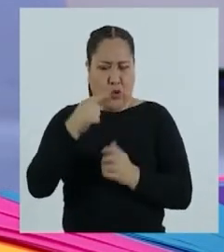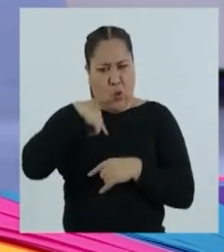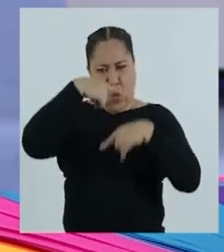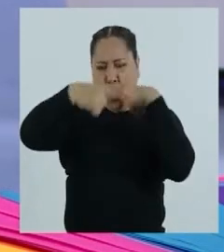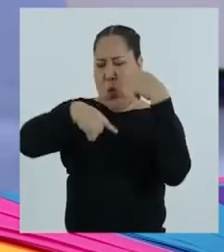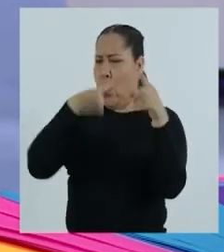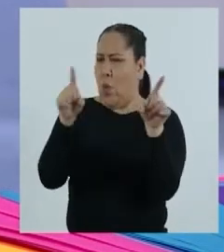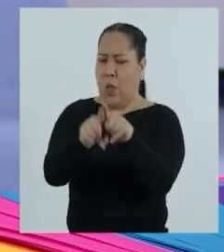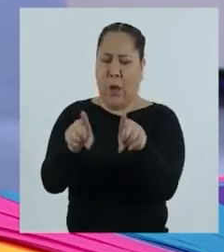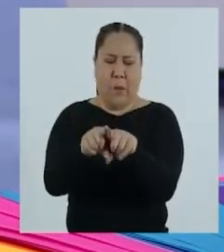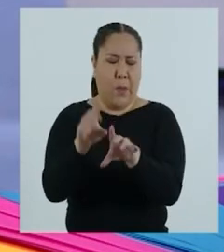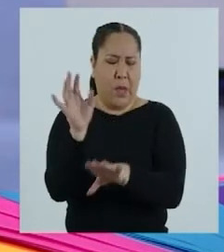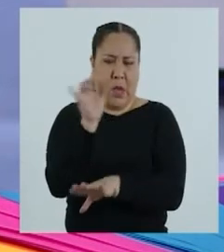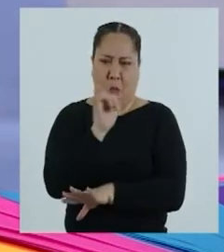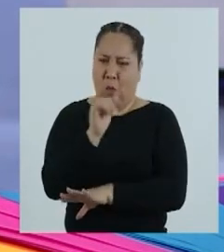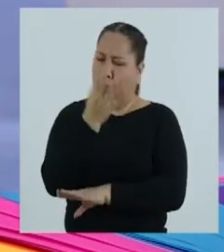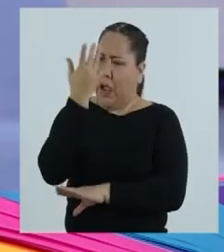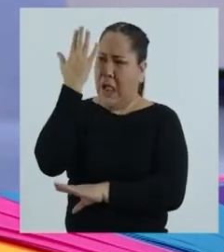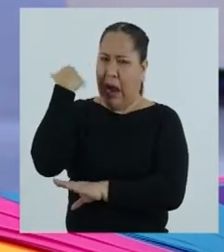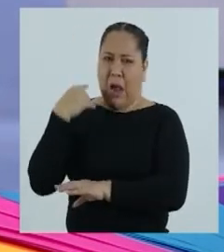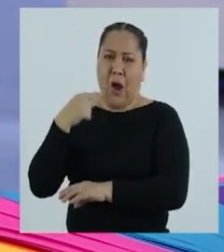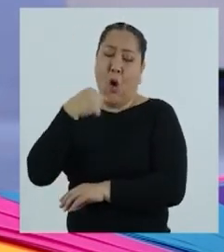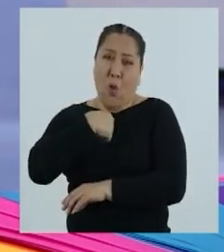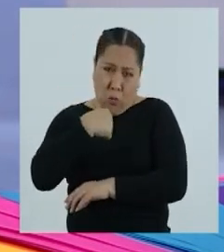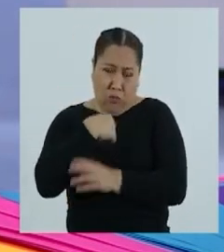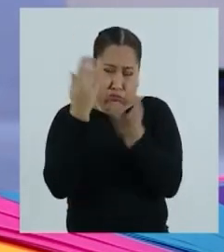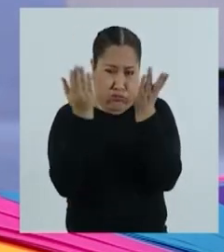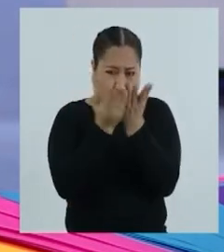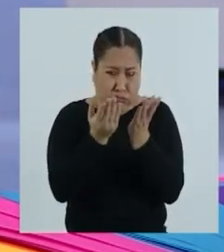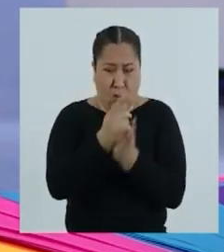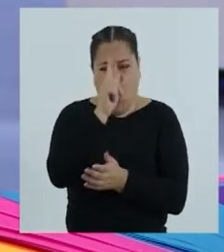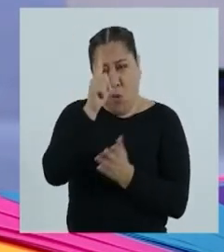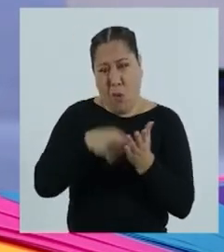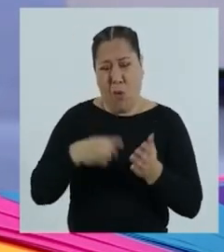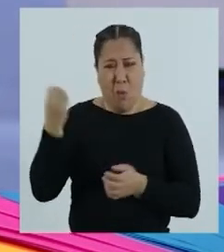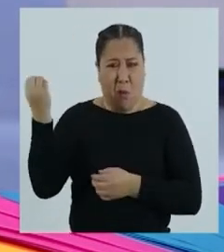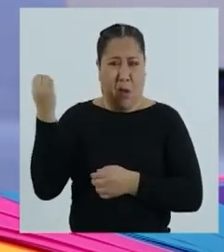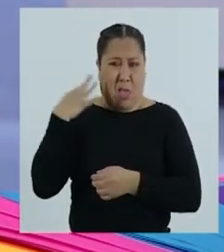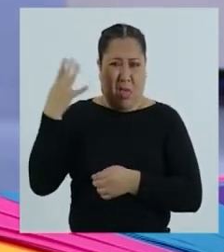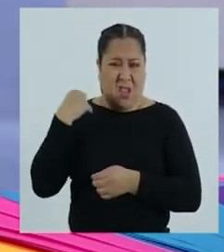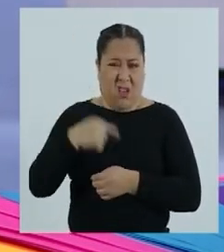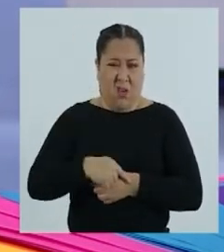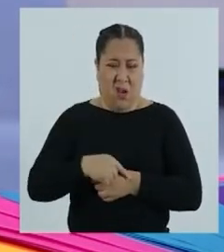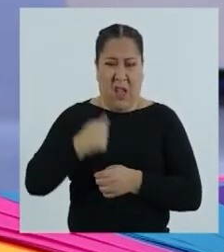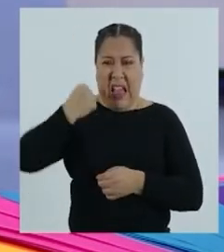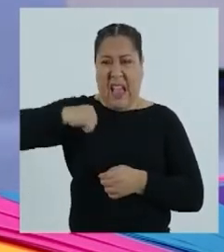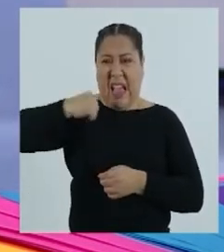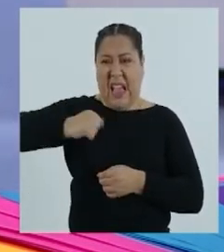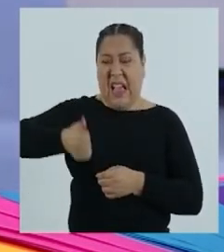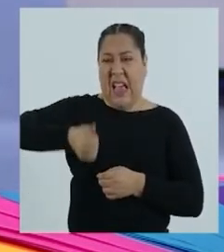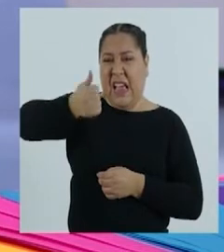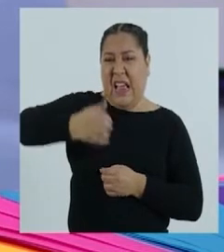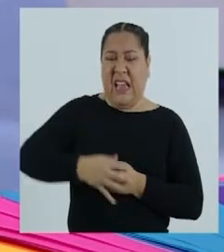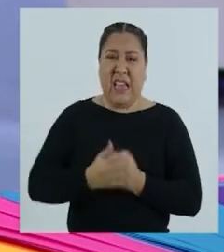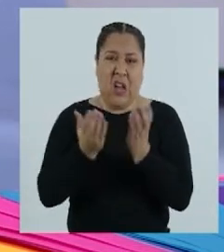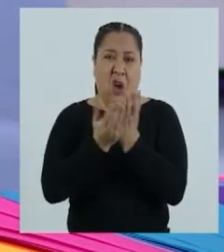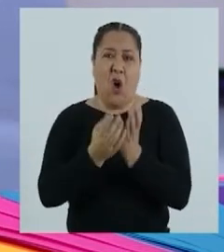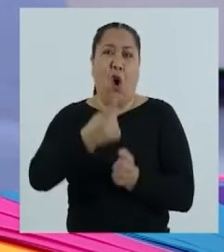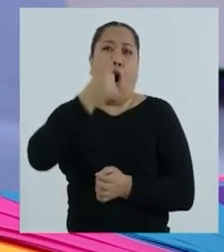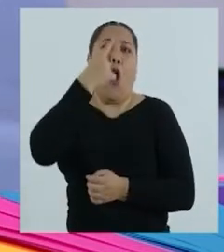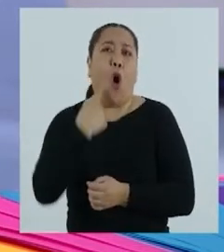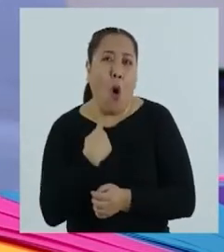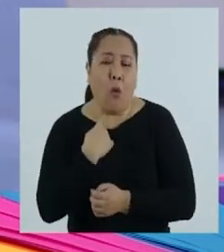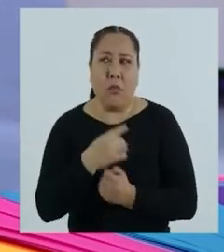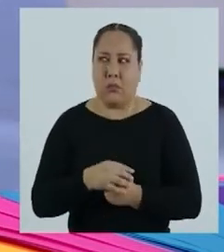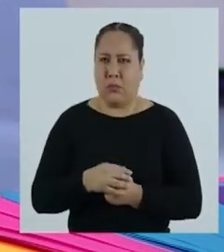limpia. Yo les comento que también me ocurrió algo similar, porque en el colegio una vez alguien me dijo que el alcalde escolar